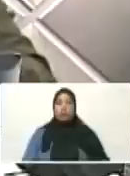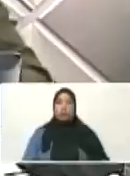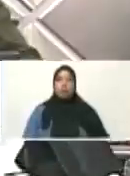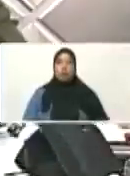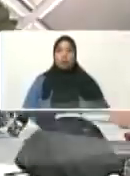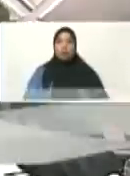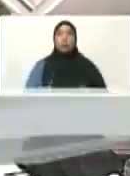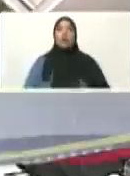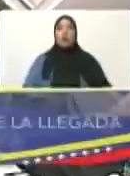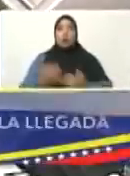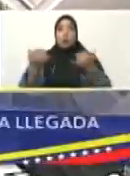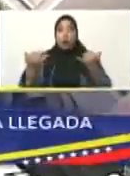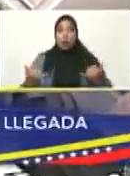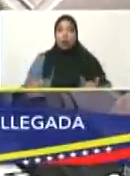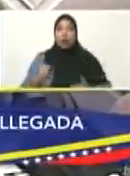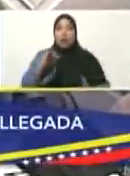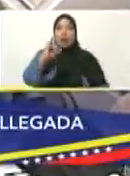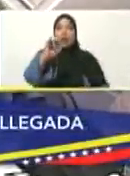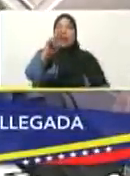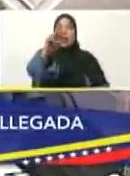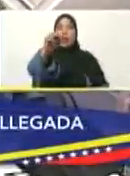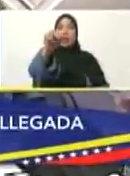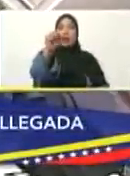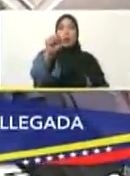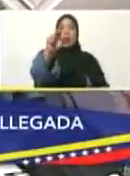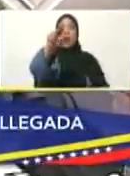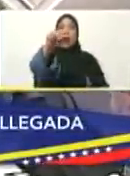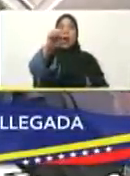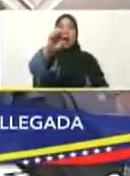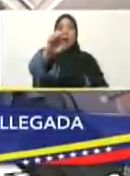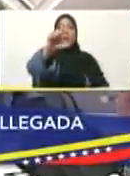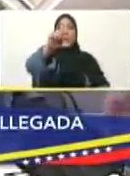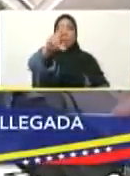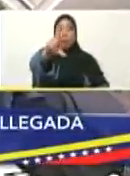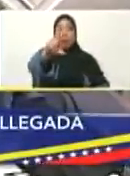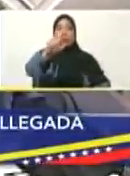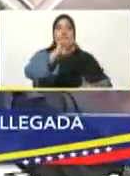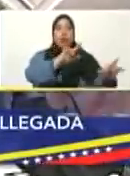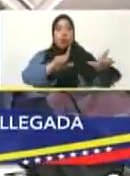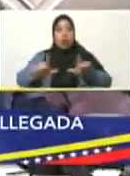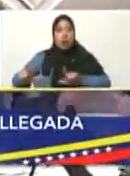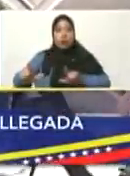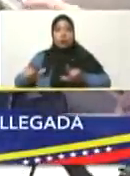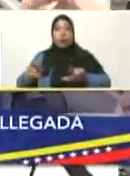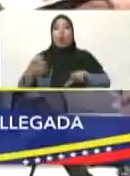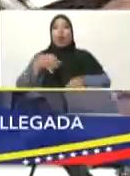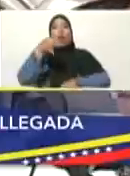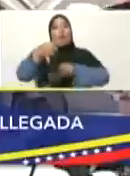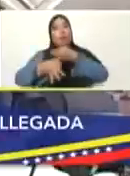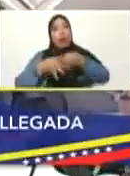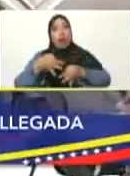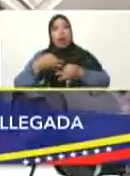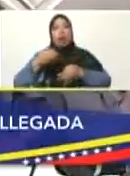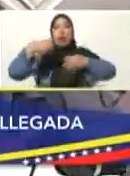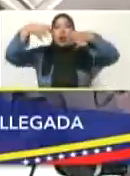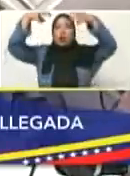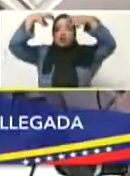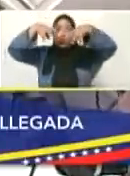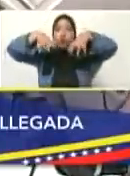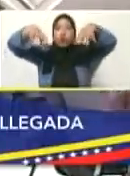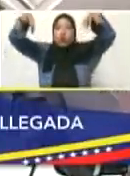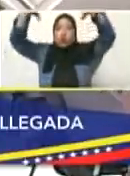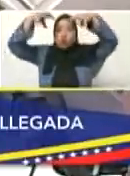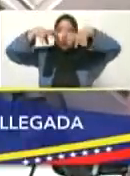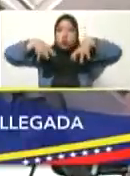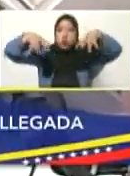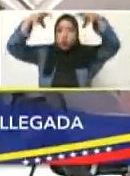el INAMEP, la evolución de este ciclón, que luego de